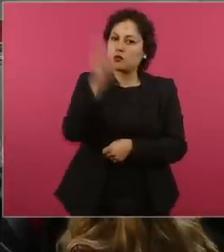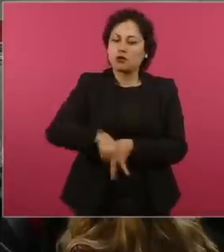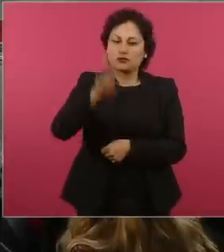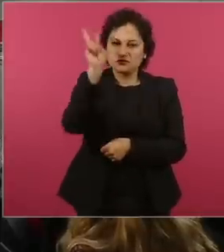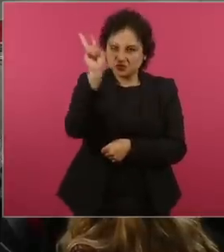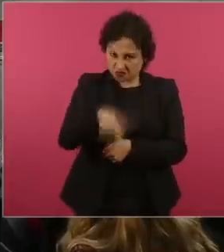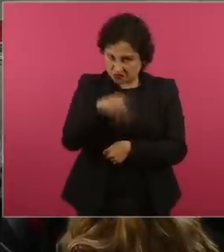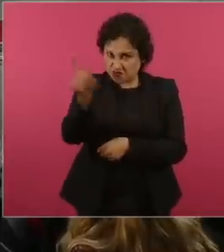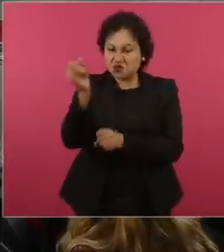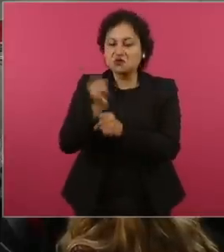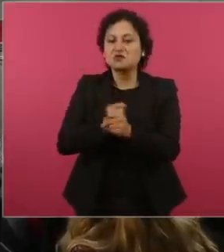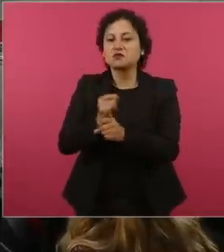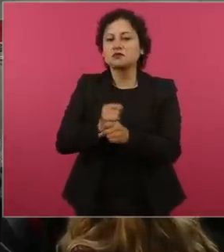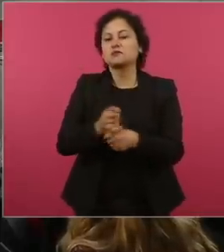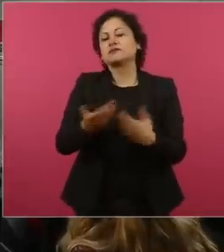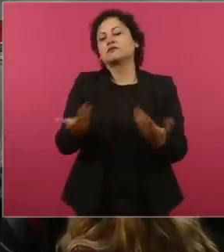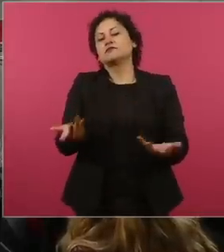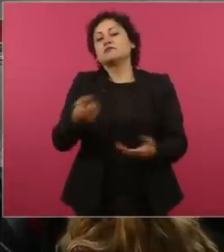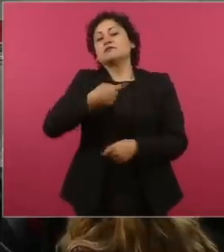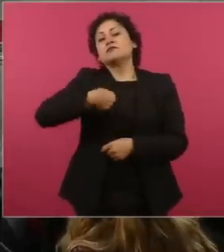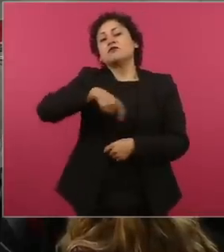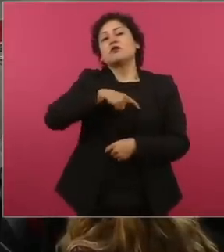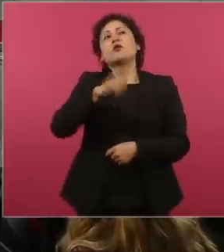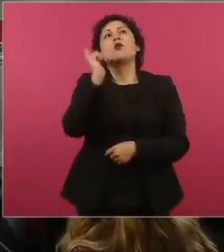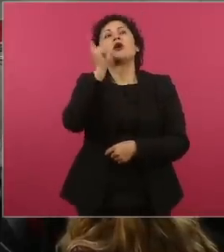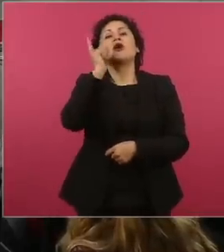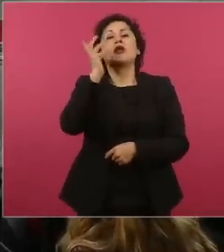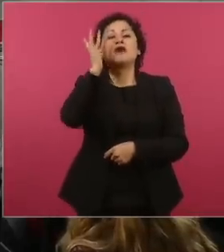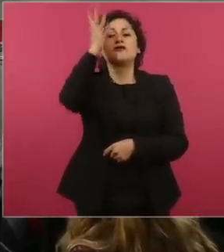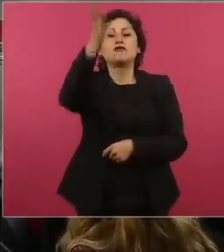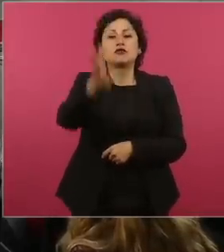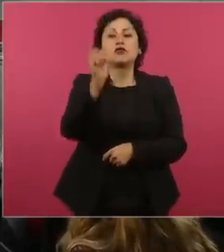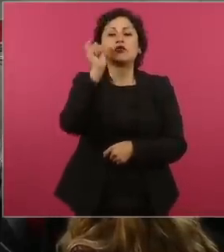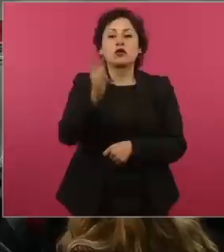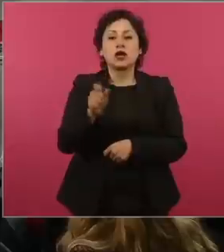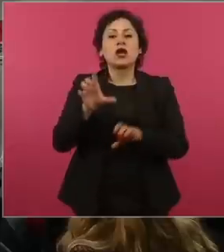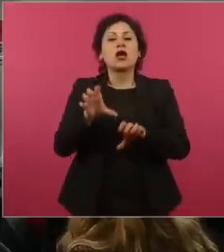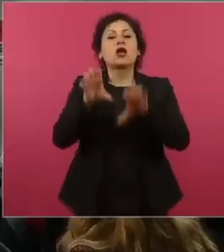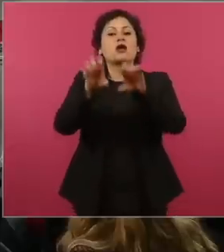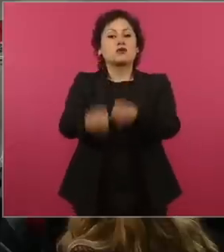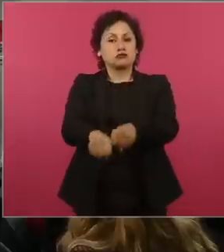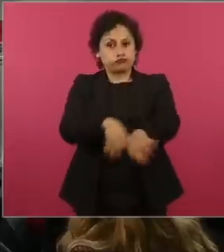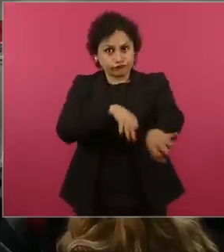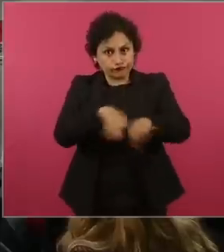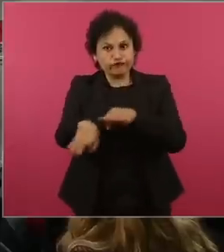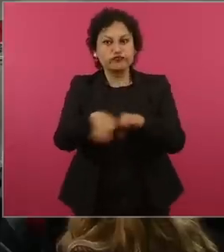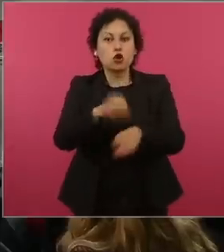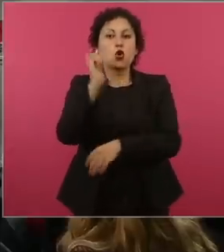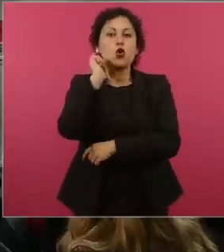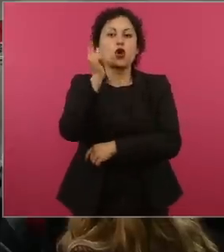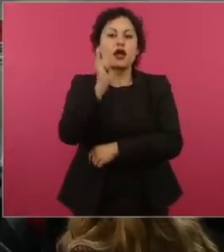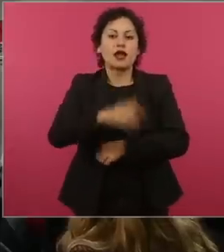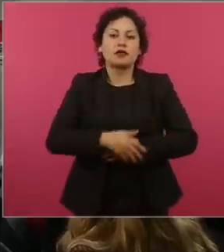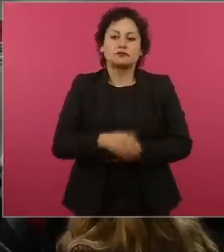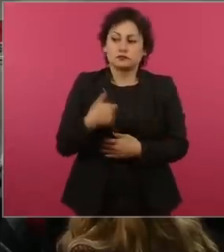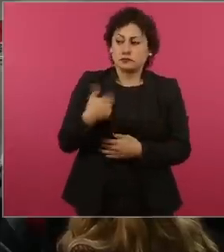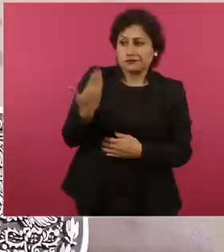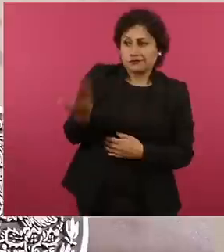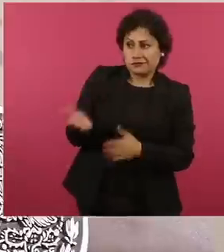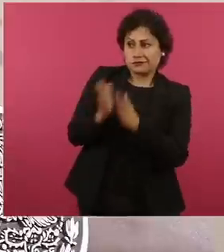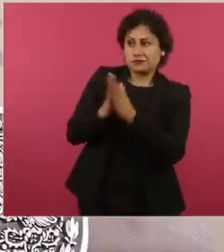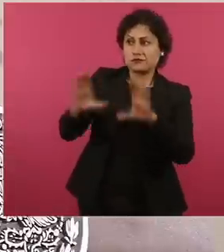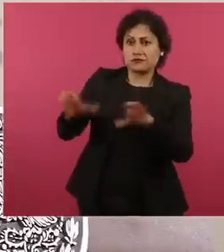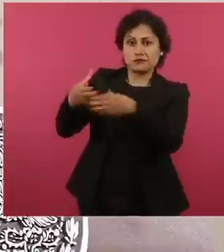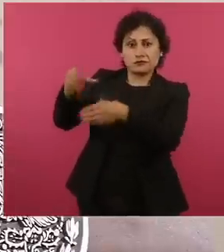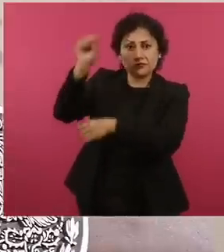en el futuro? Que realmente nuestros compañeros tengan trabajo. Pido de parte del Santas, del Sindicato de Tierra,